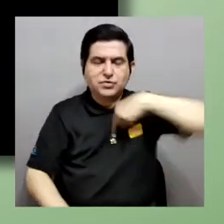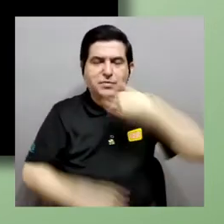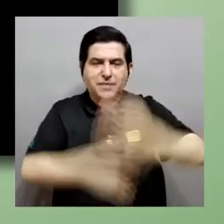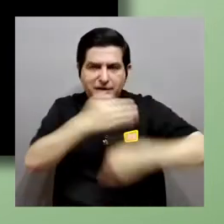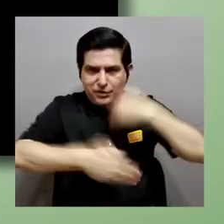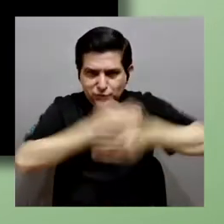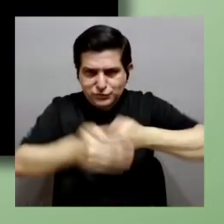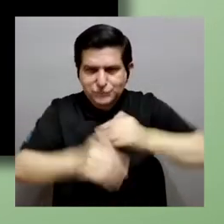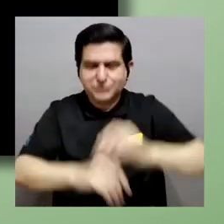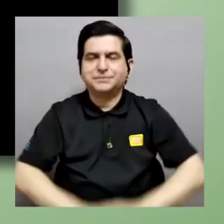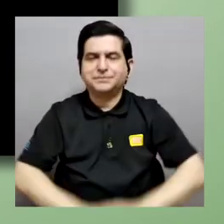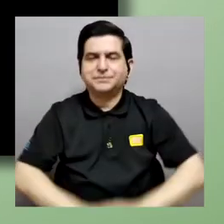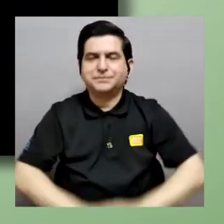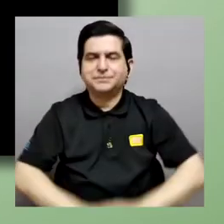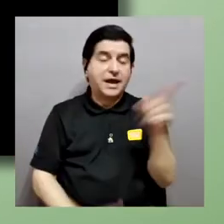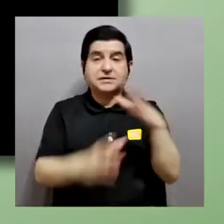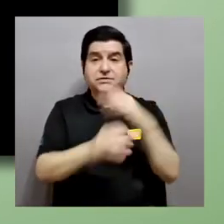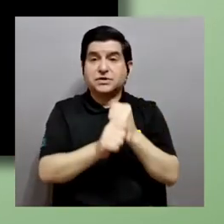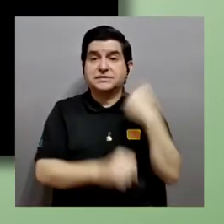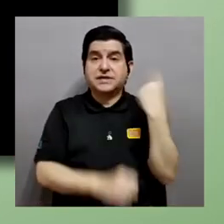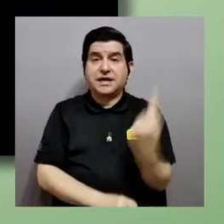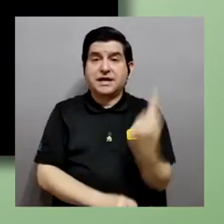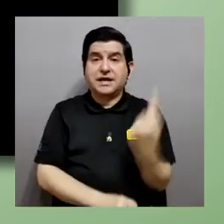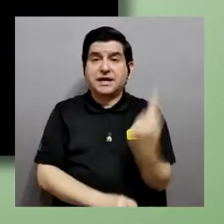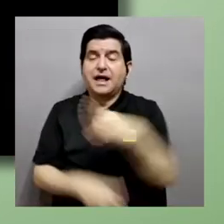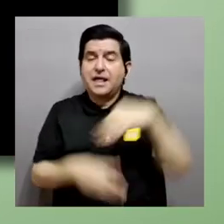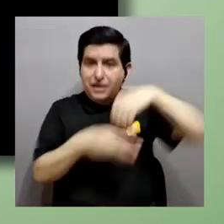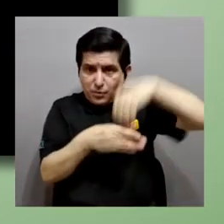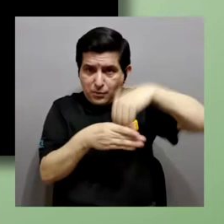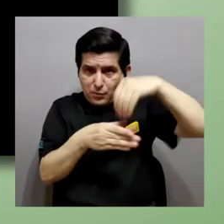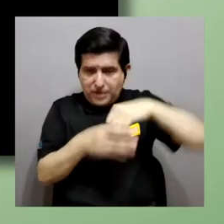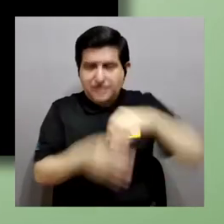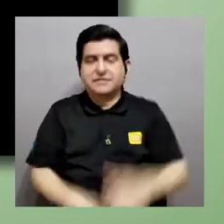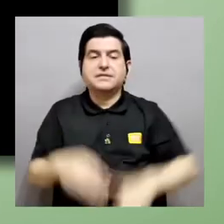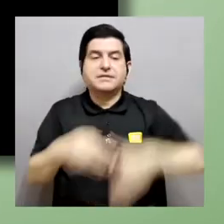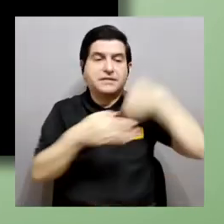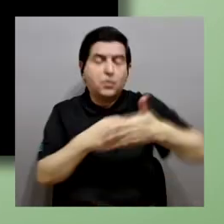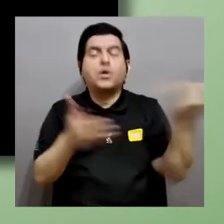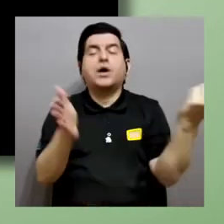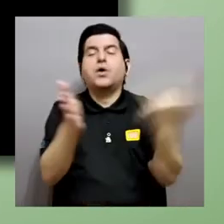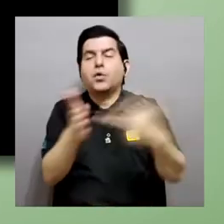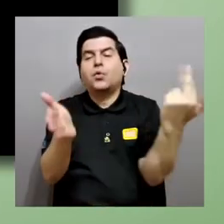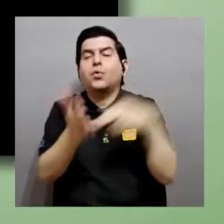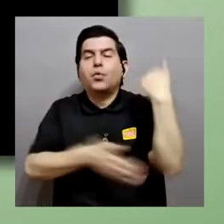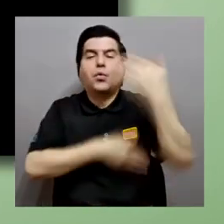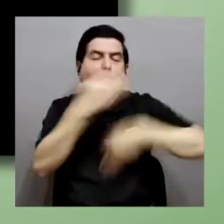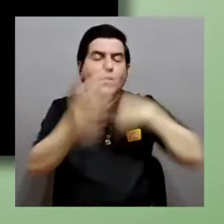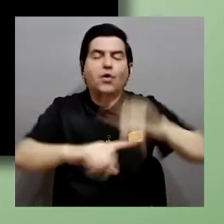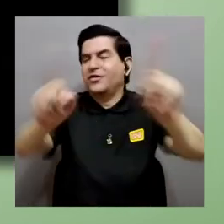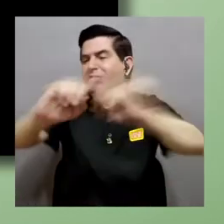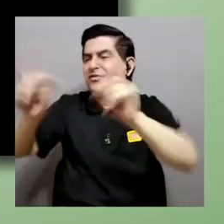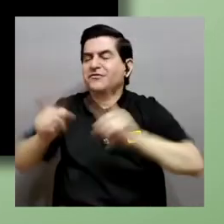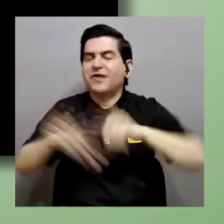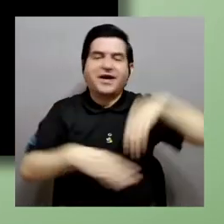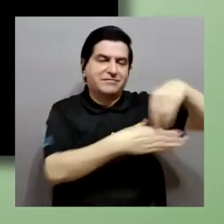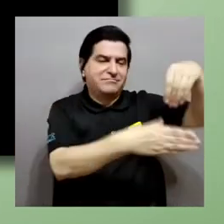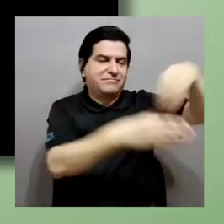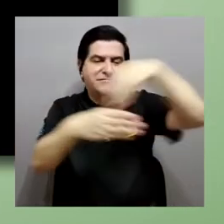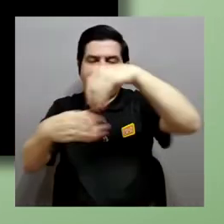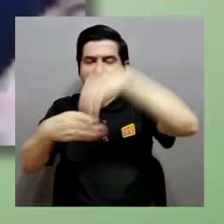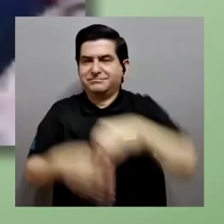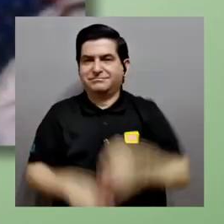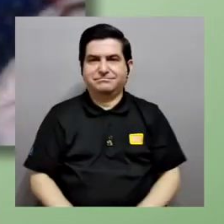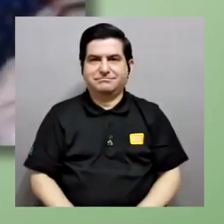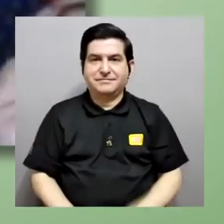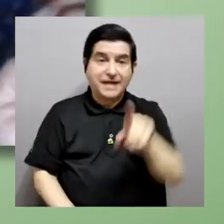Esto lo hacemos para cada compuesto y luego, digamos, tendríamos que repetir este proceso para diferentes compuestos, ¿verdad? De tal manera que,